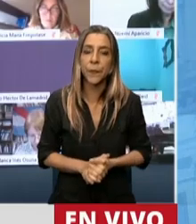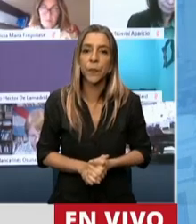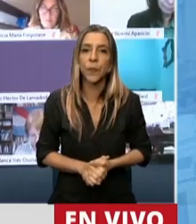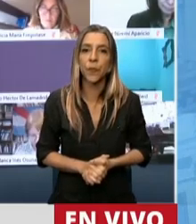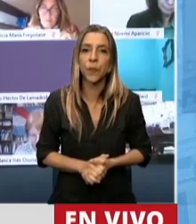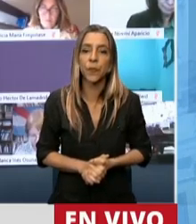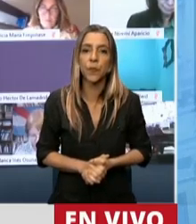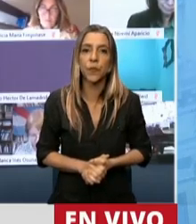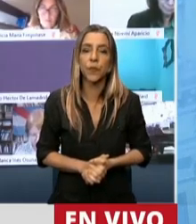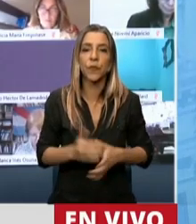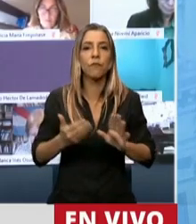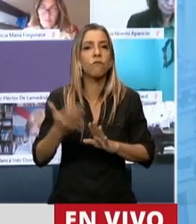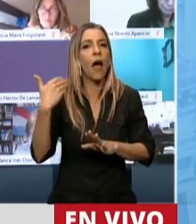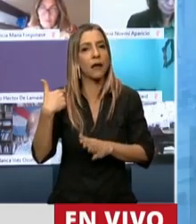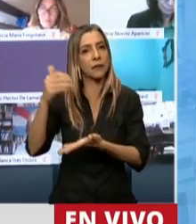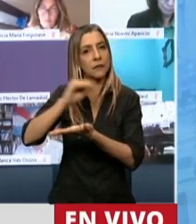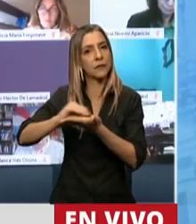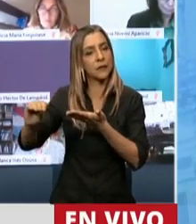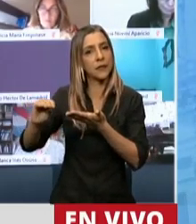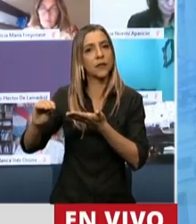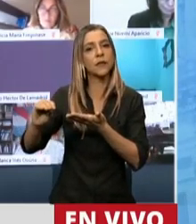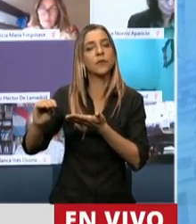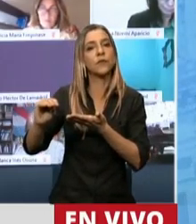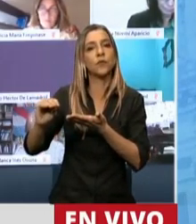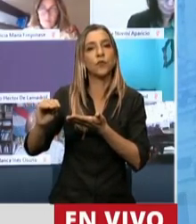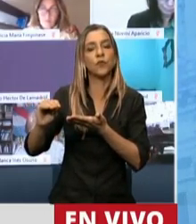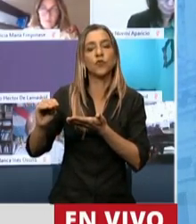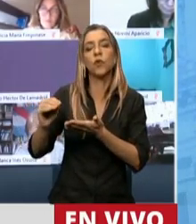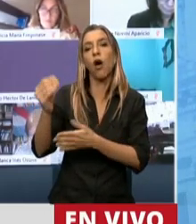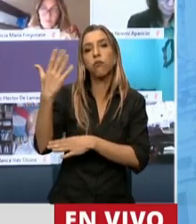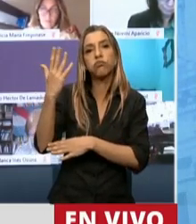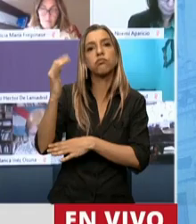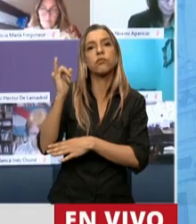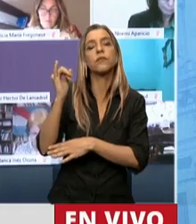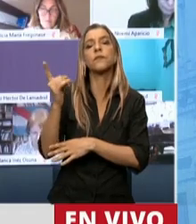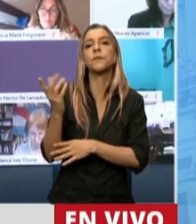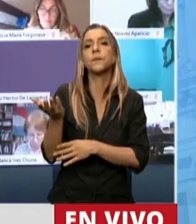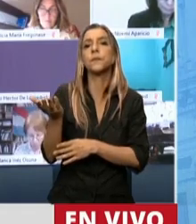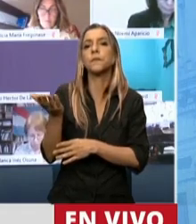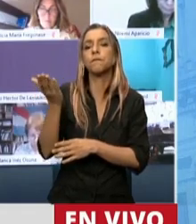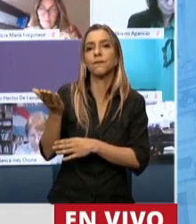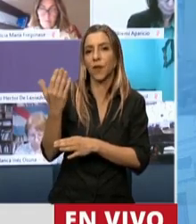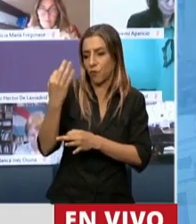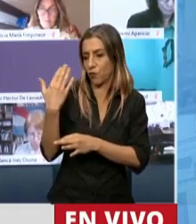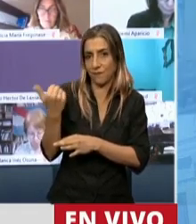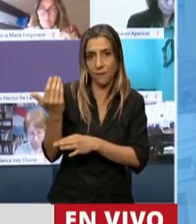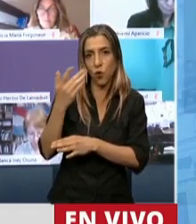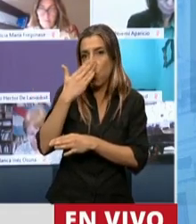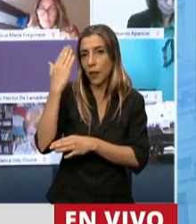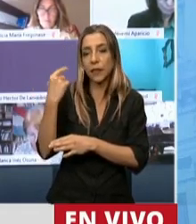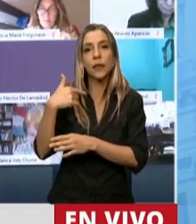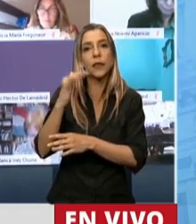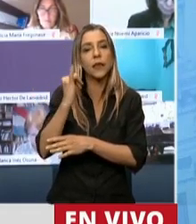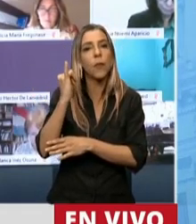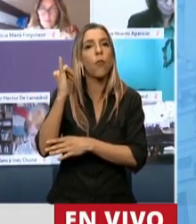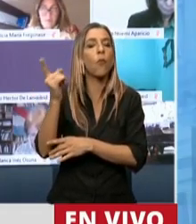Mencionaba el diputado que me precedió en la palabra, algo que es muy importante. No es solamente los 340.000